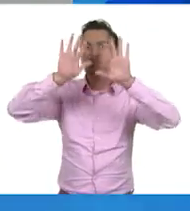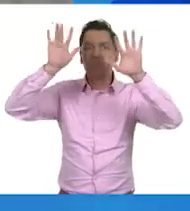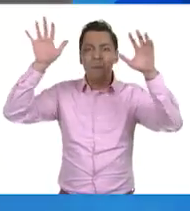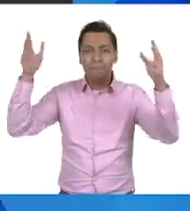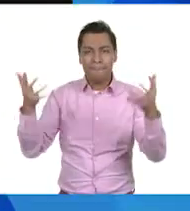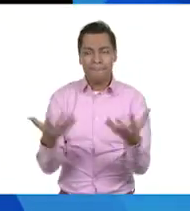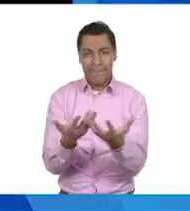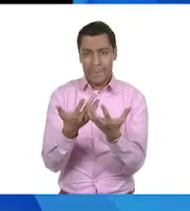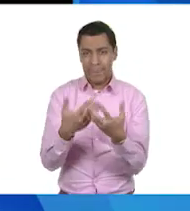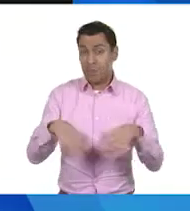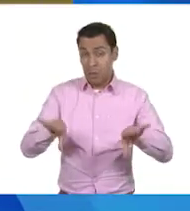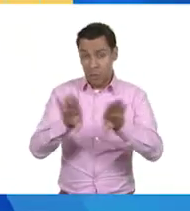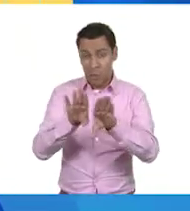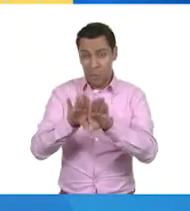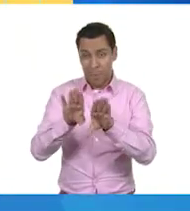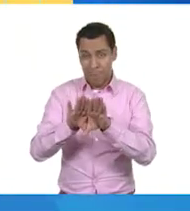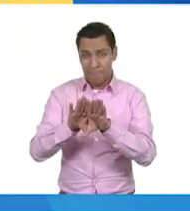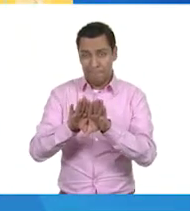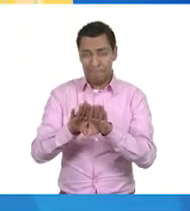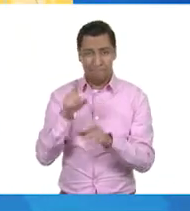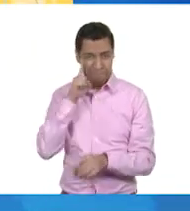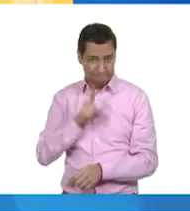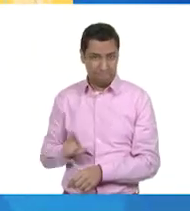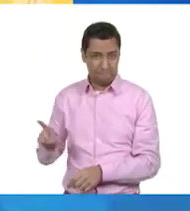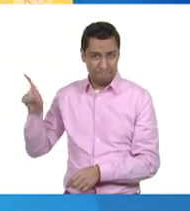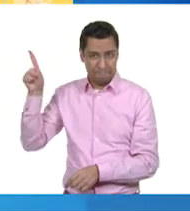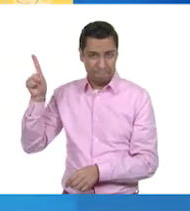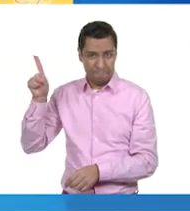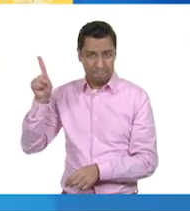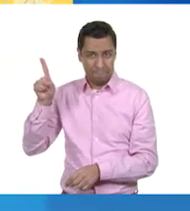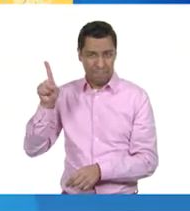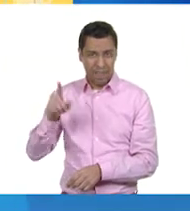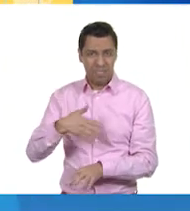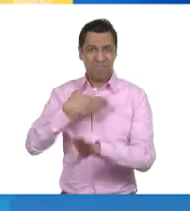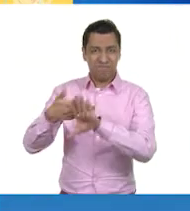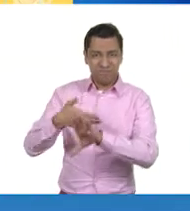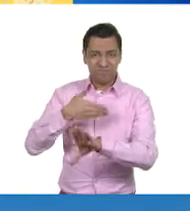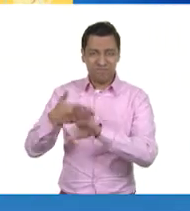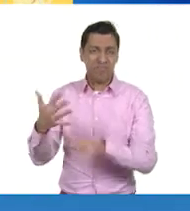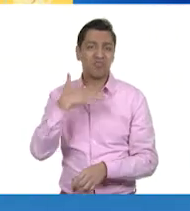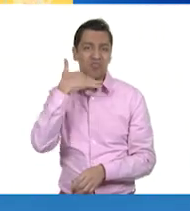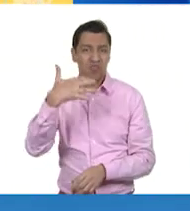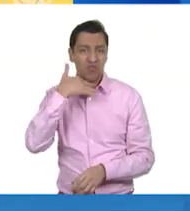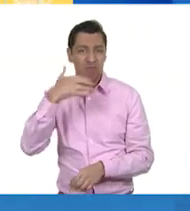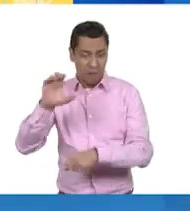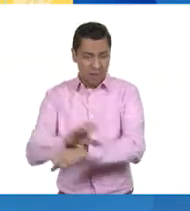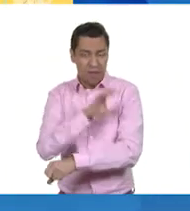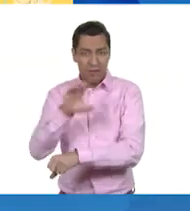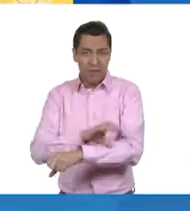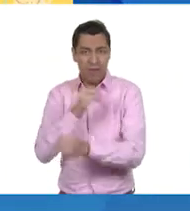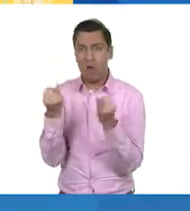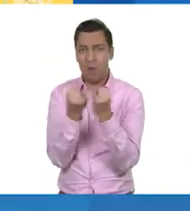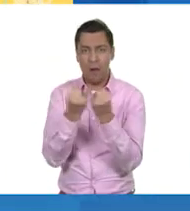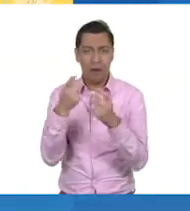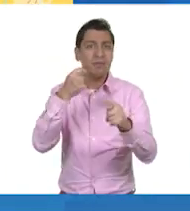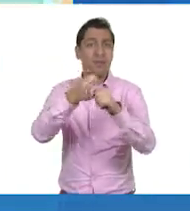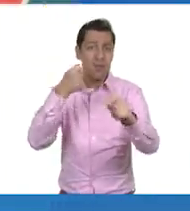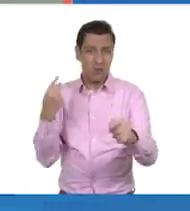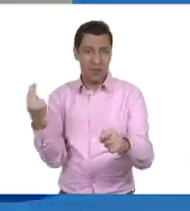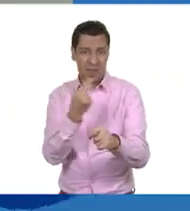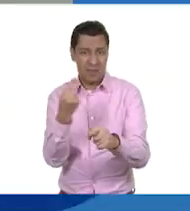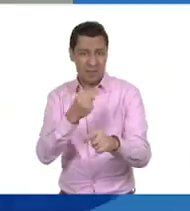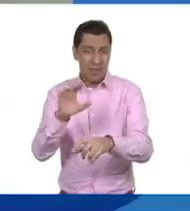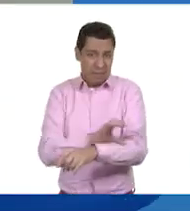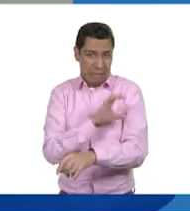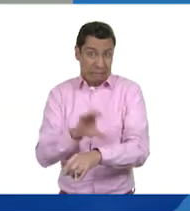principalmente del uso de combustibles fósiles, tanto para la generación de energía eléctrica como para el transporte y la producción industrial.